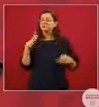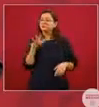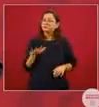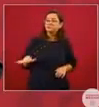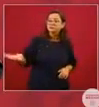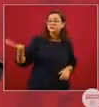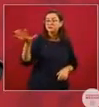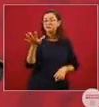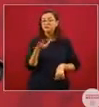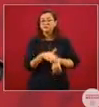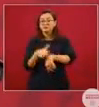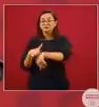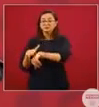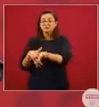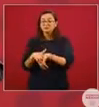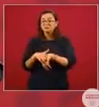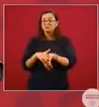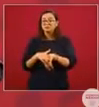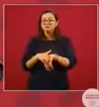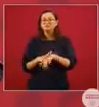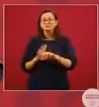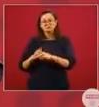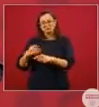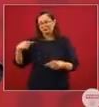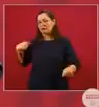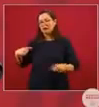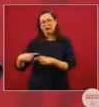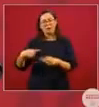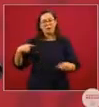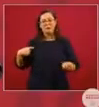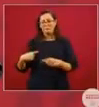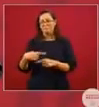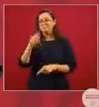al pueblo, de que ya pasó lo peor